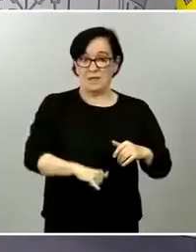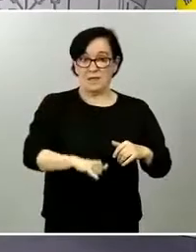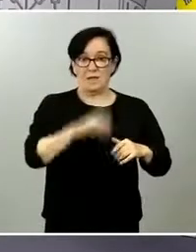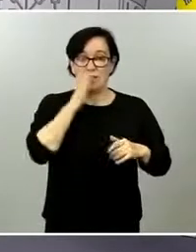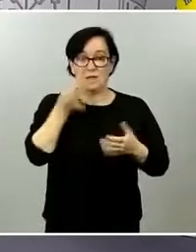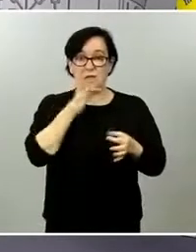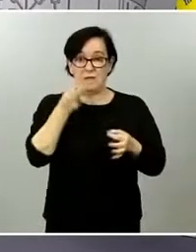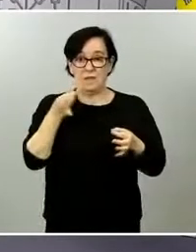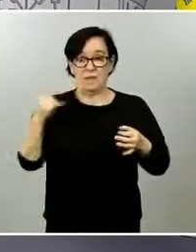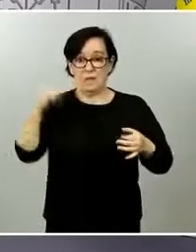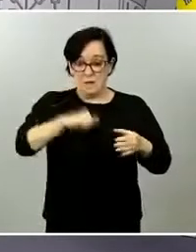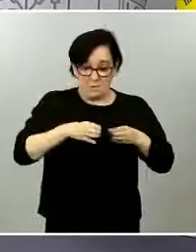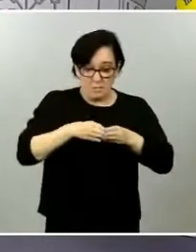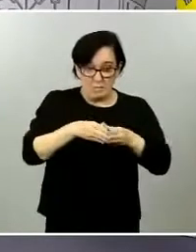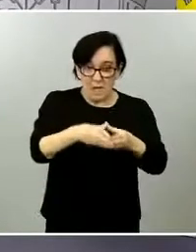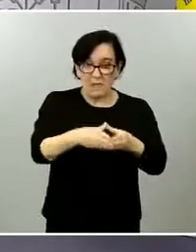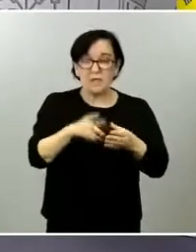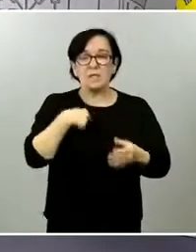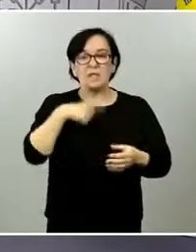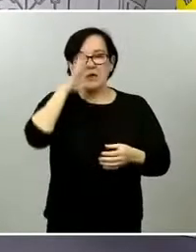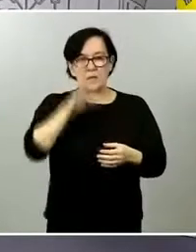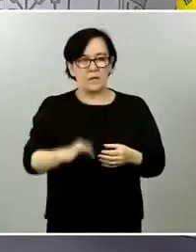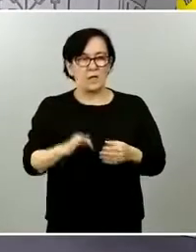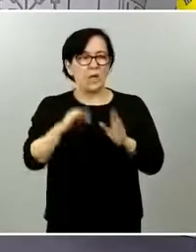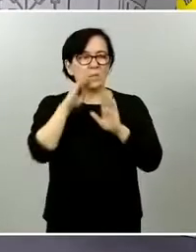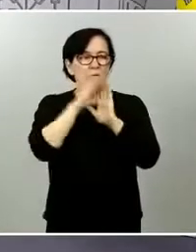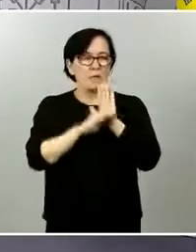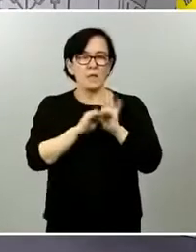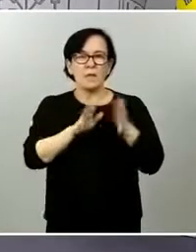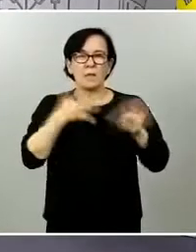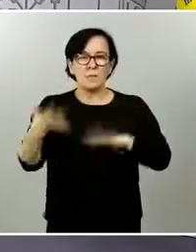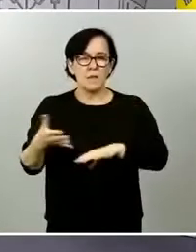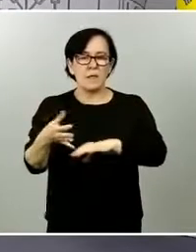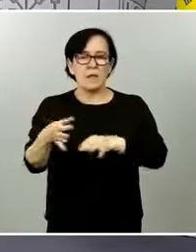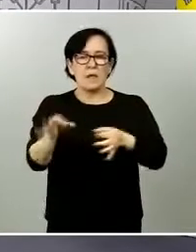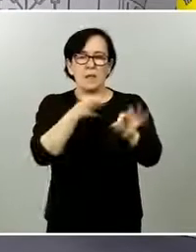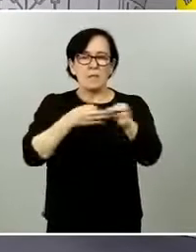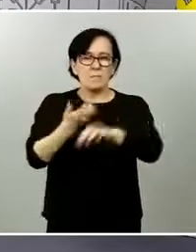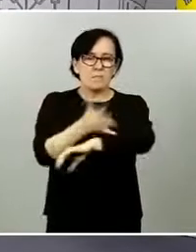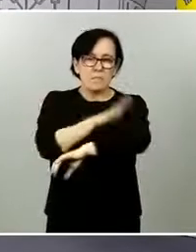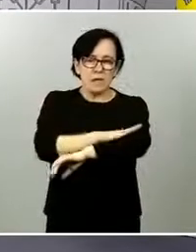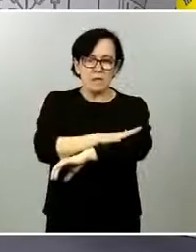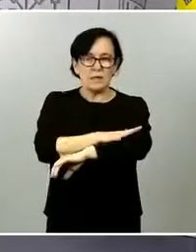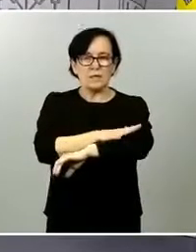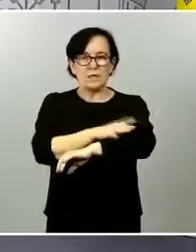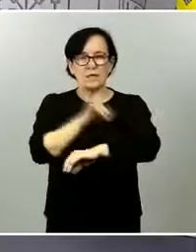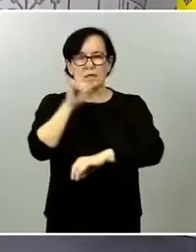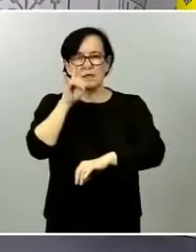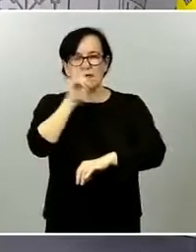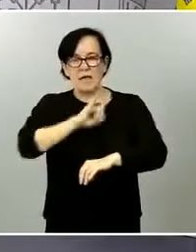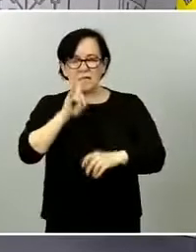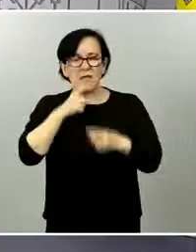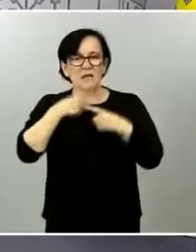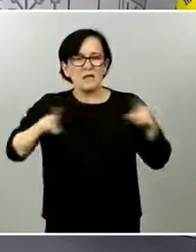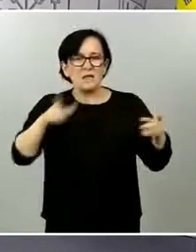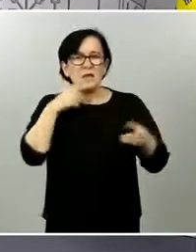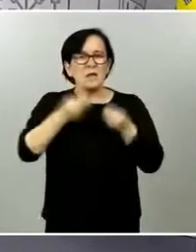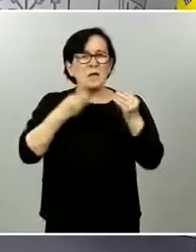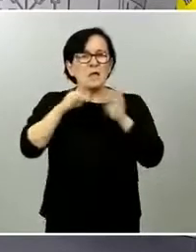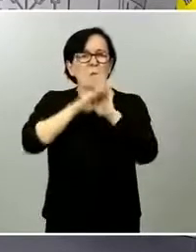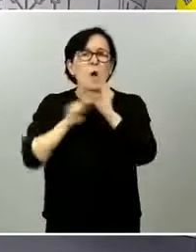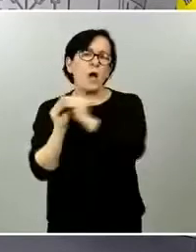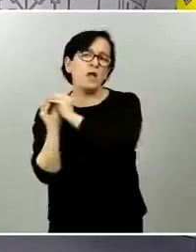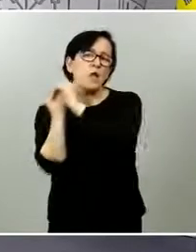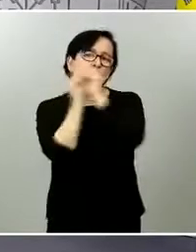también en materia sanitaria el gobierno le ha ordenado la toma de temperatura a los pasajeros que llegan a las islas por vía aérea y